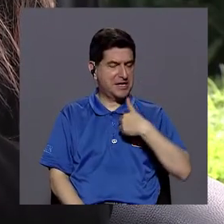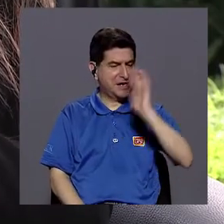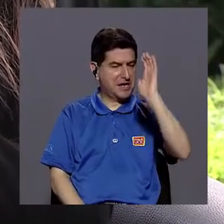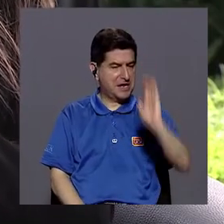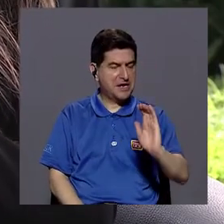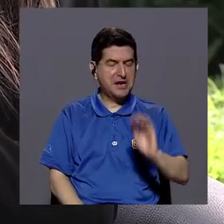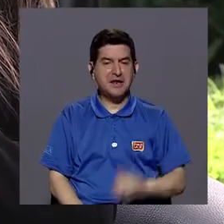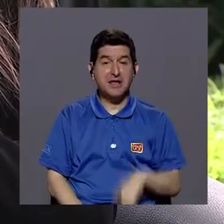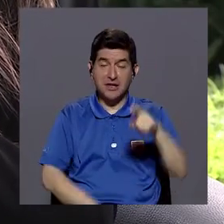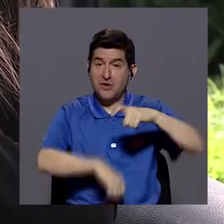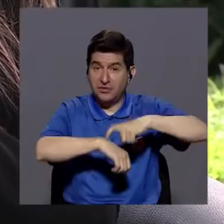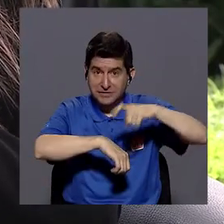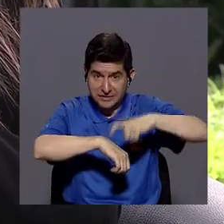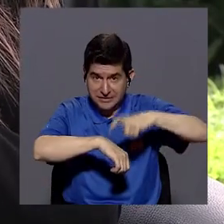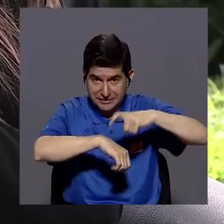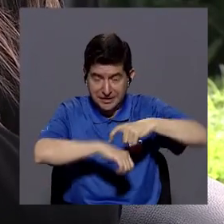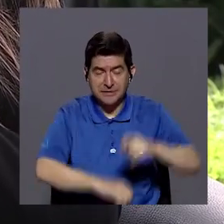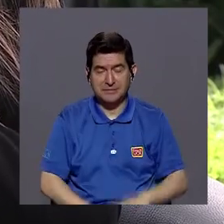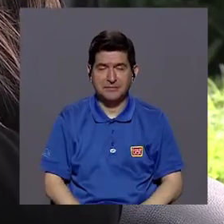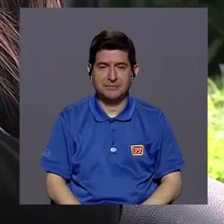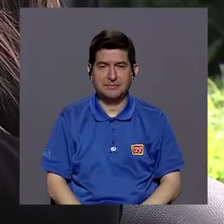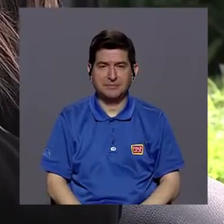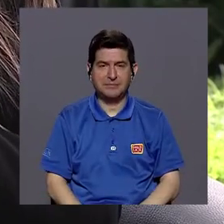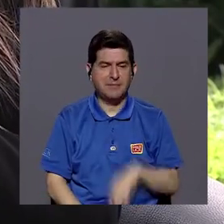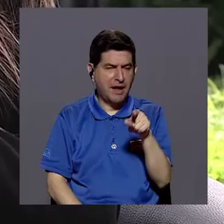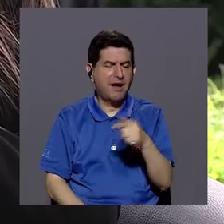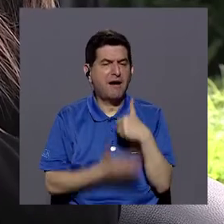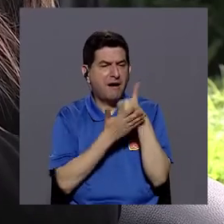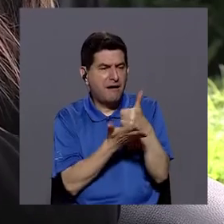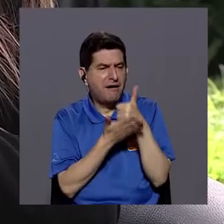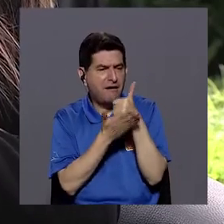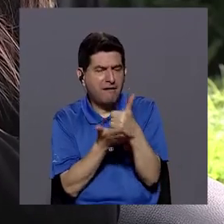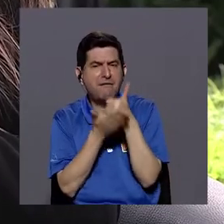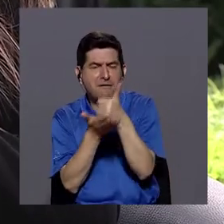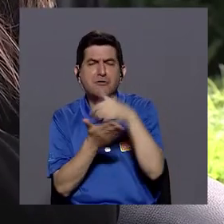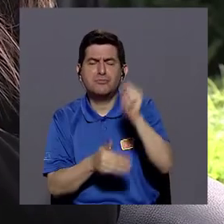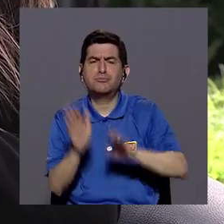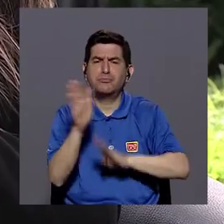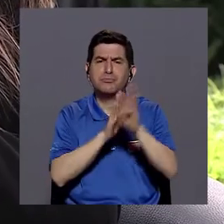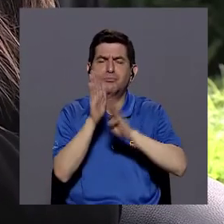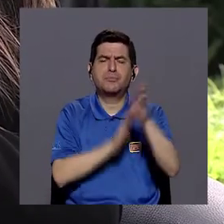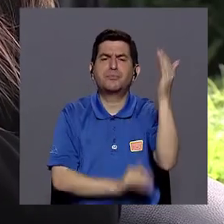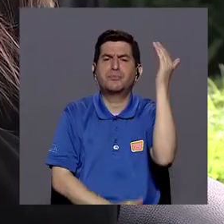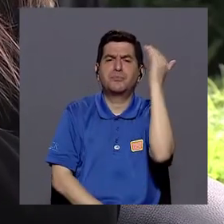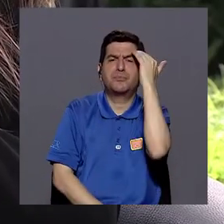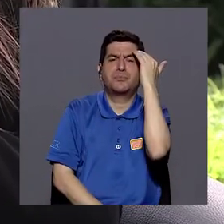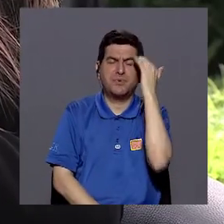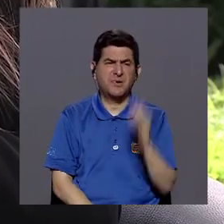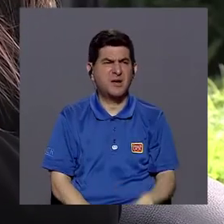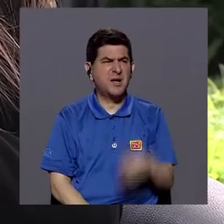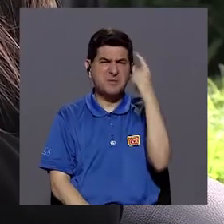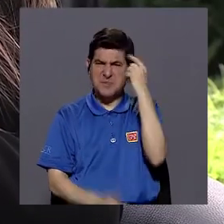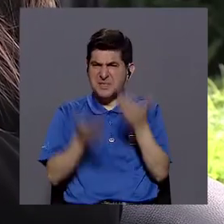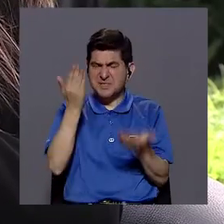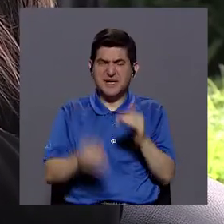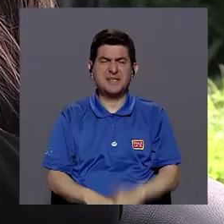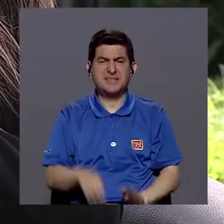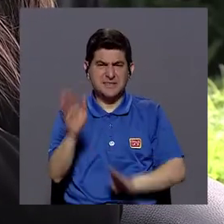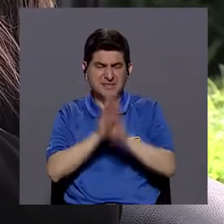teniendo el niño o la niña en esta etapa van a ir contribuyendo al desarrollo cognitivo, ¿verdad? Que pensamos que tal vez